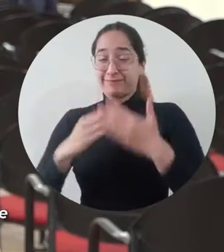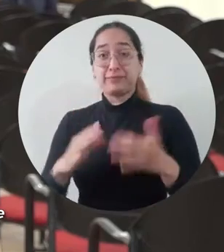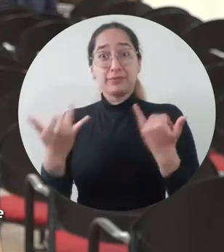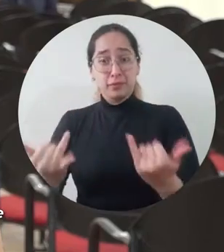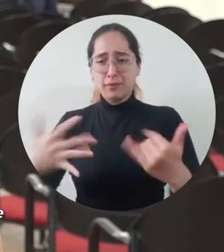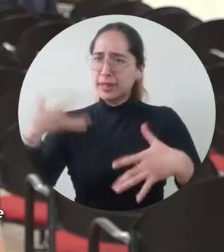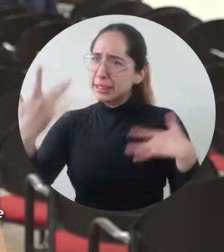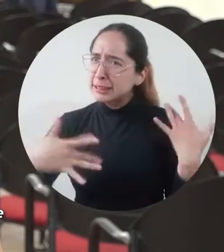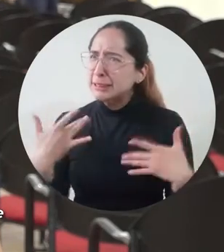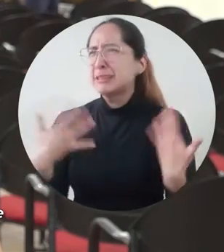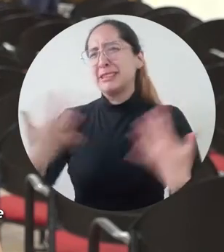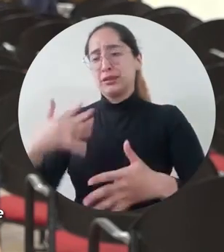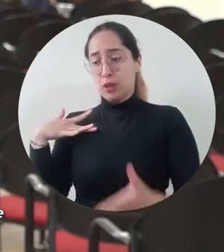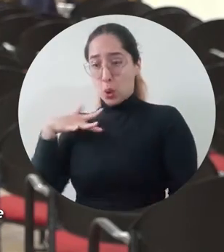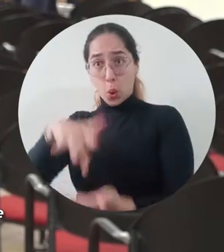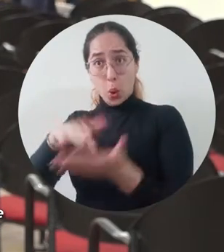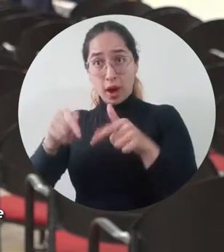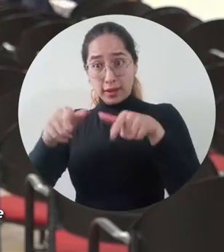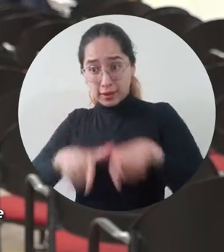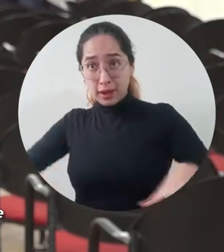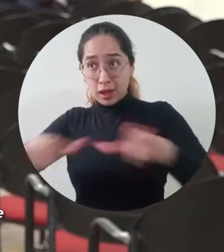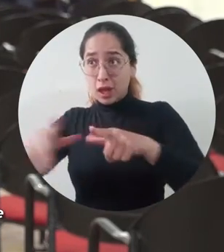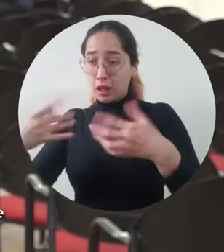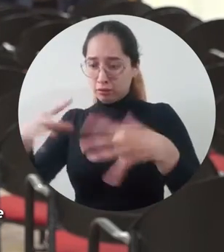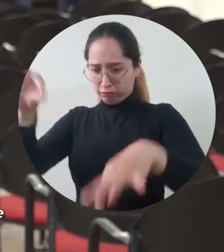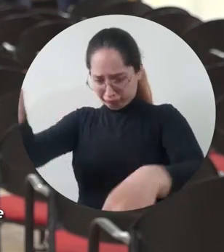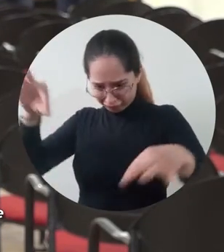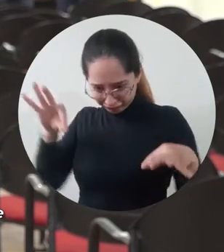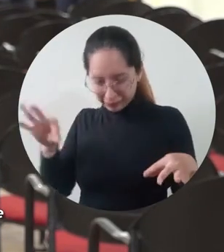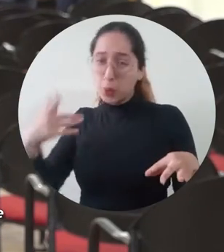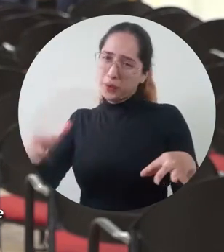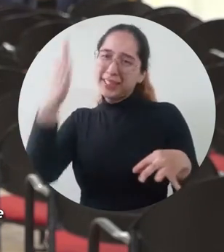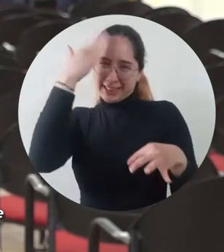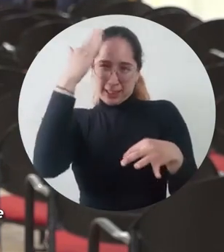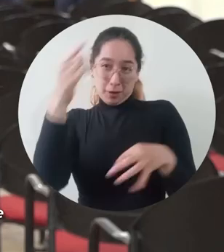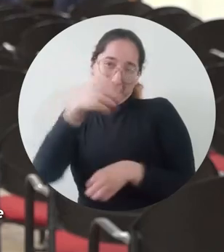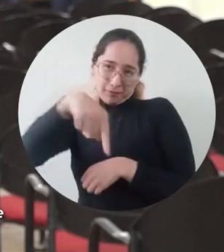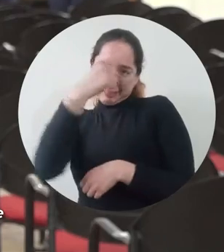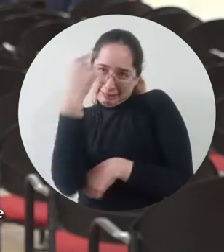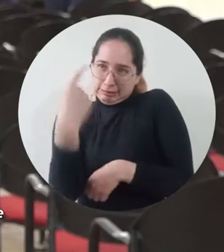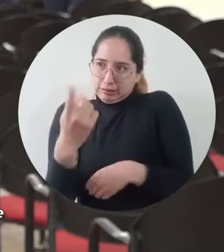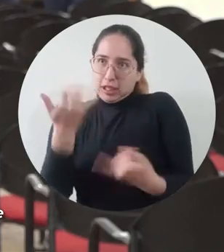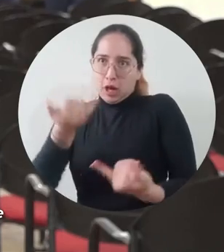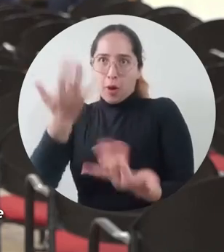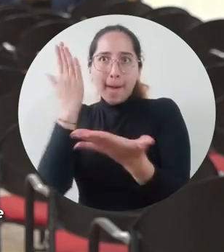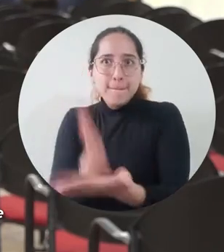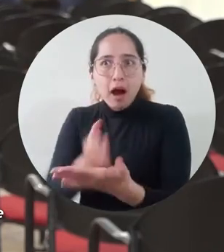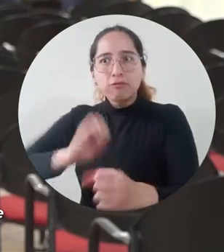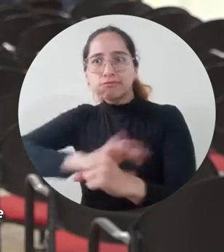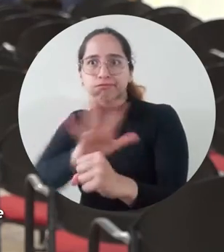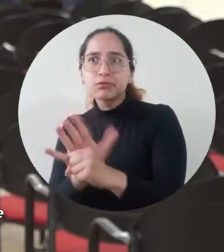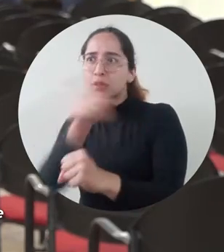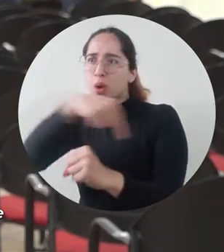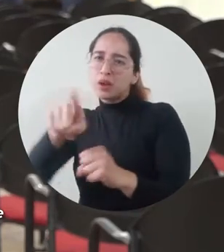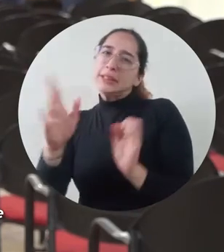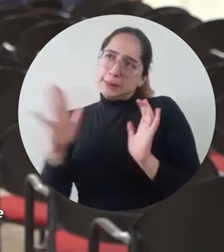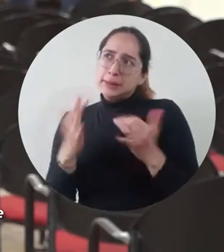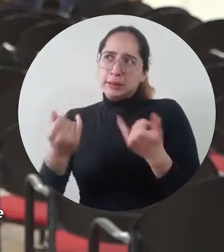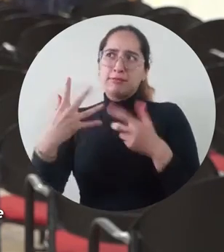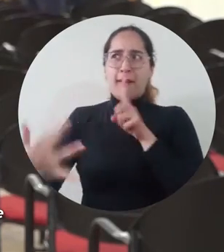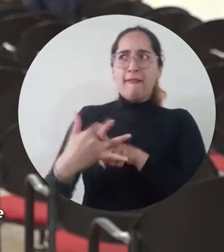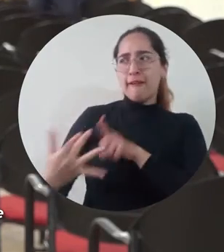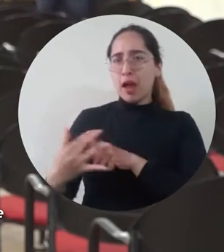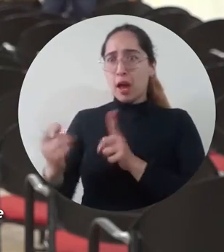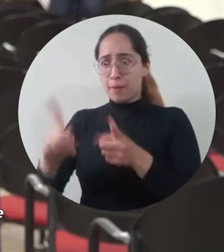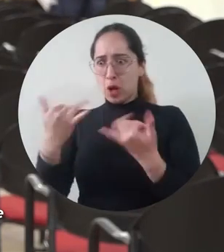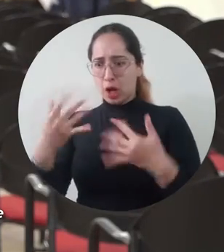satisfactorio el poder recibir un reconocimiento de manera presencial porque a través de esta pandemia que hemos todos sufrido, tener este reconocimiento físico